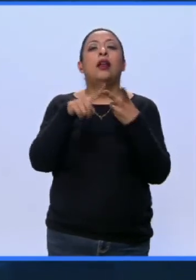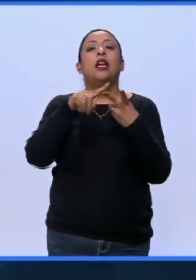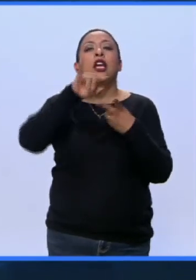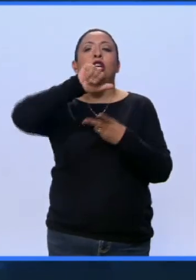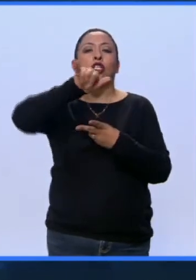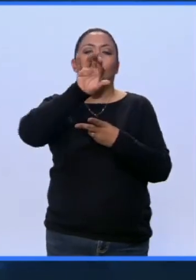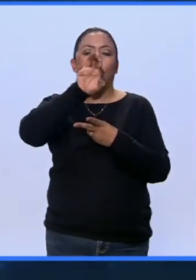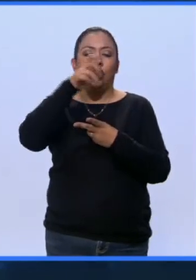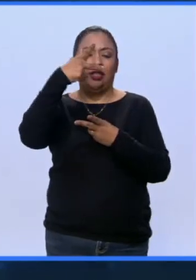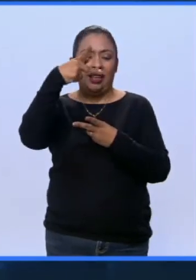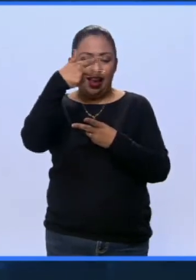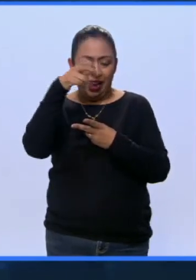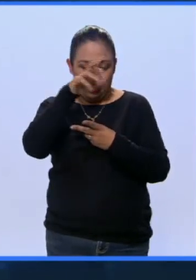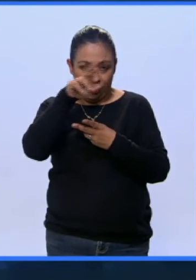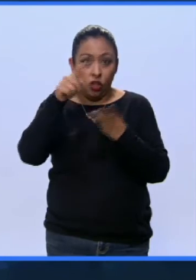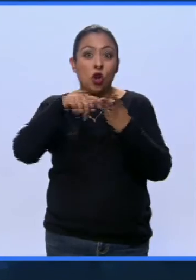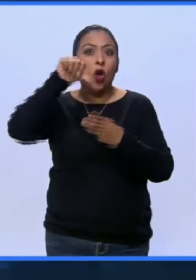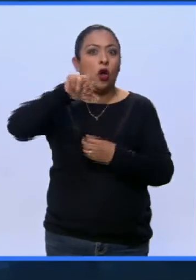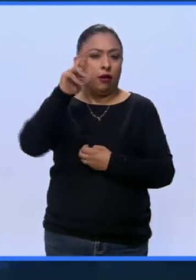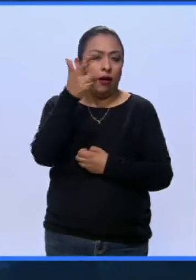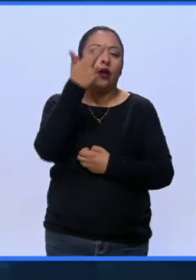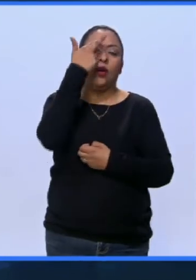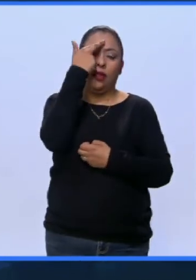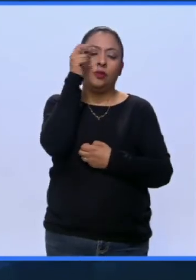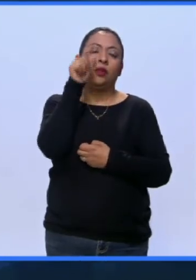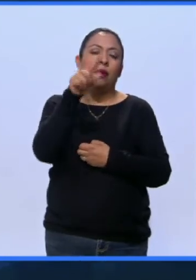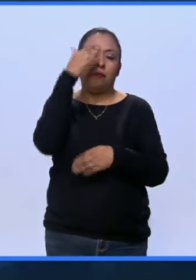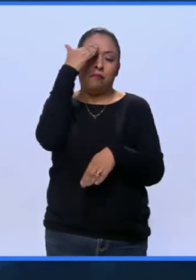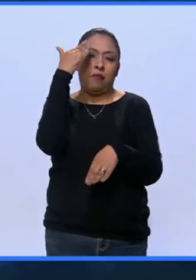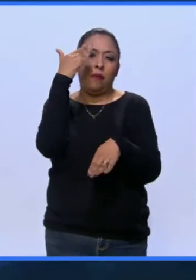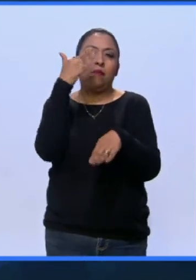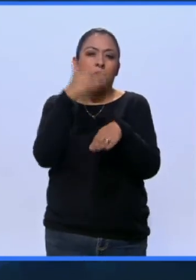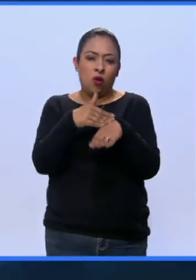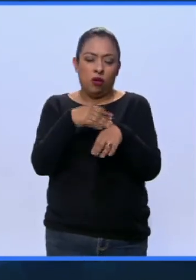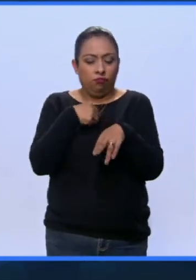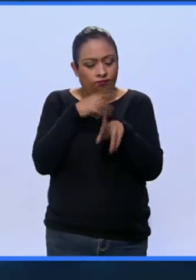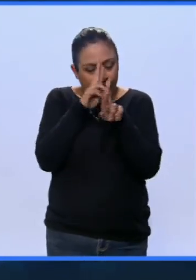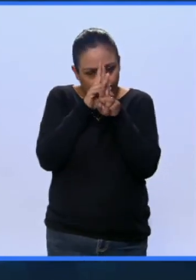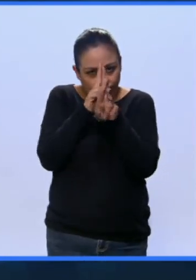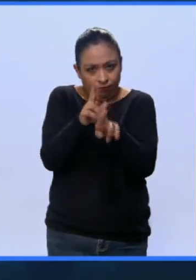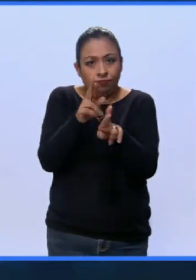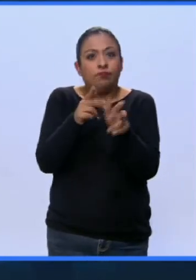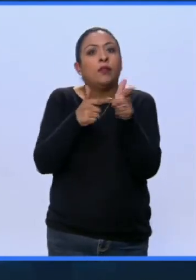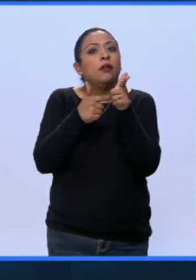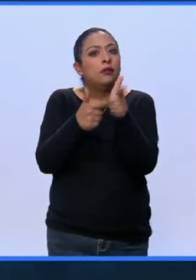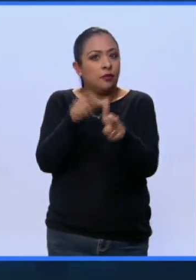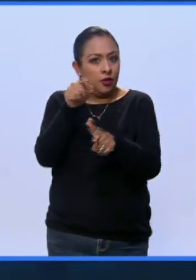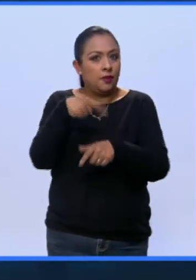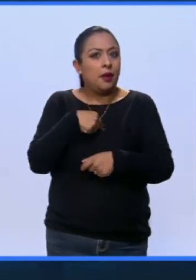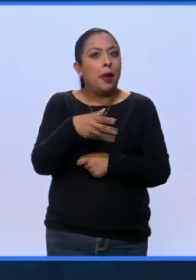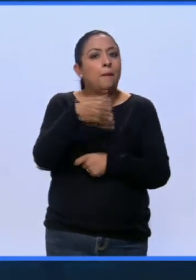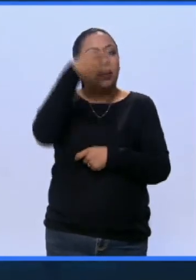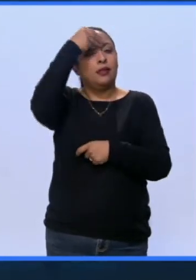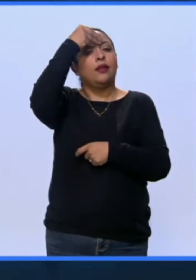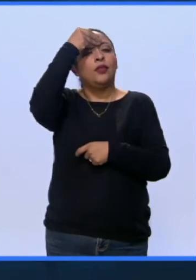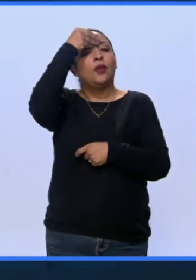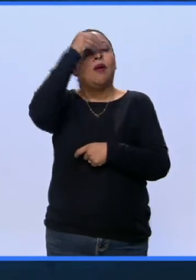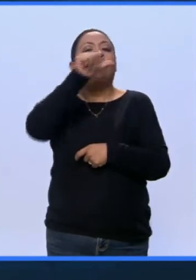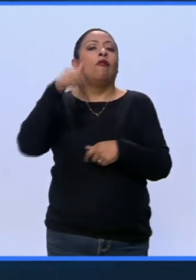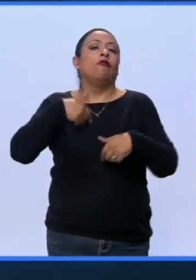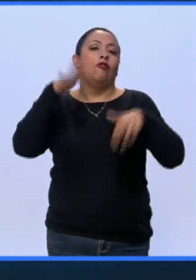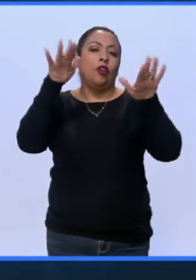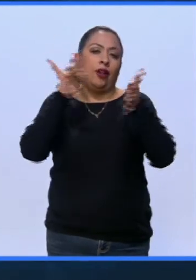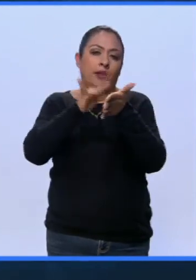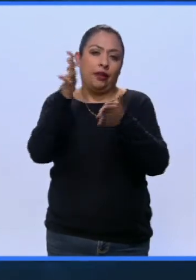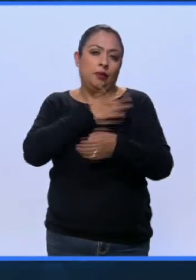Harrison, Roy Orbison. Yo lo recordamos y, por supuesto, en esta memoria que le rendimos, nosotros seguimos aprendiendo a volar. Muchas gracias, muy